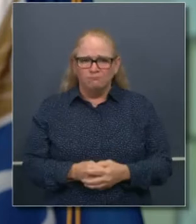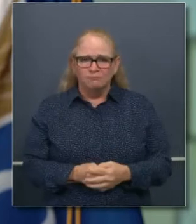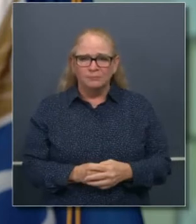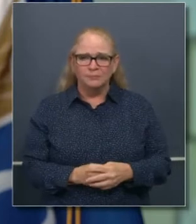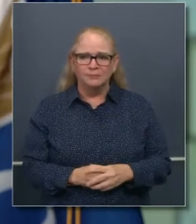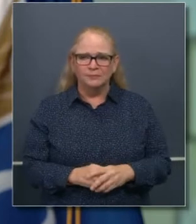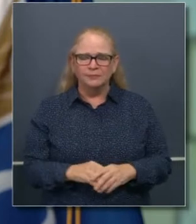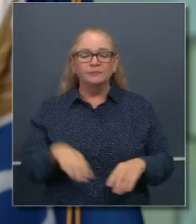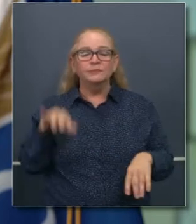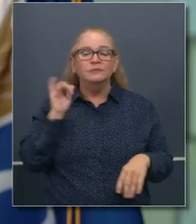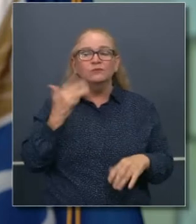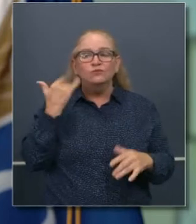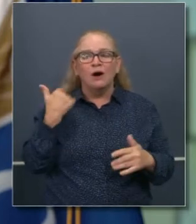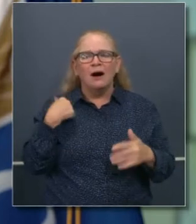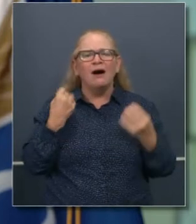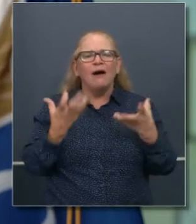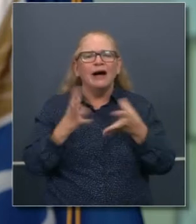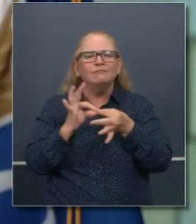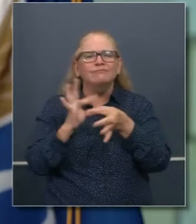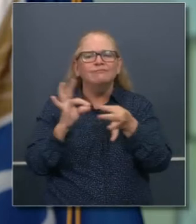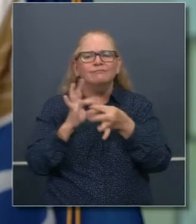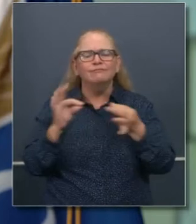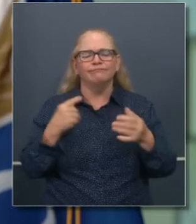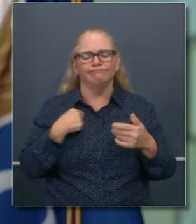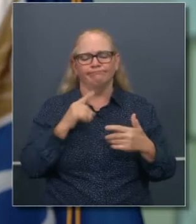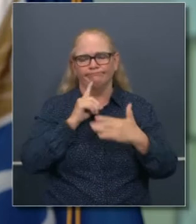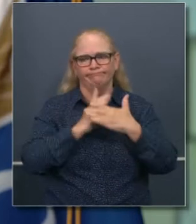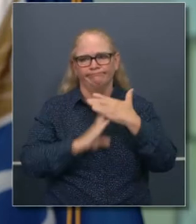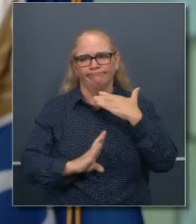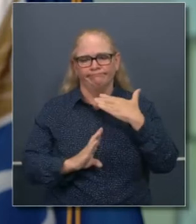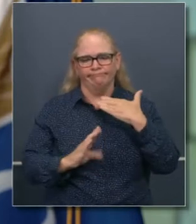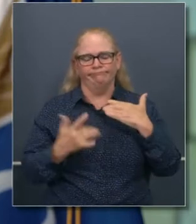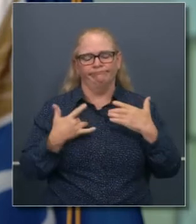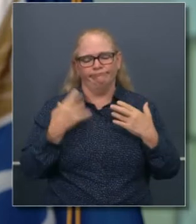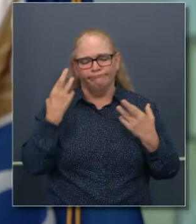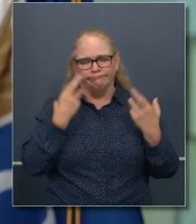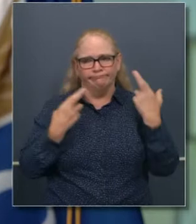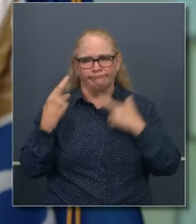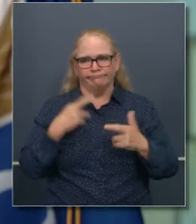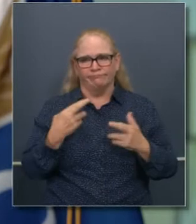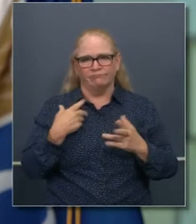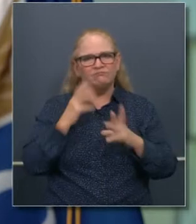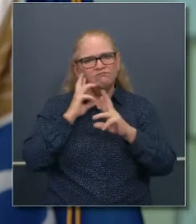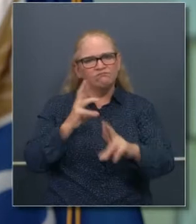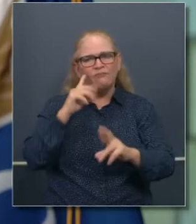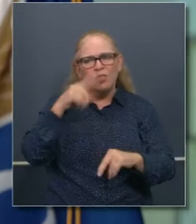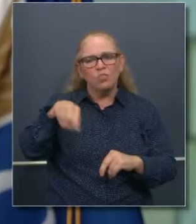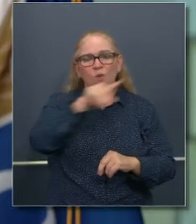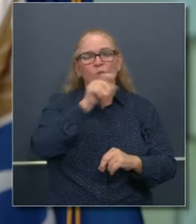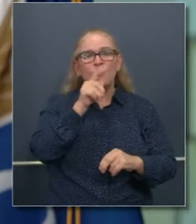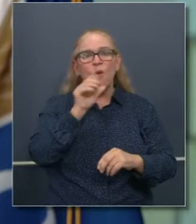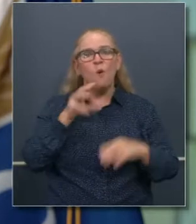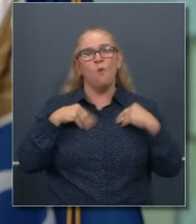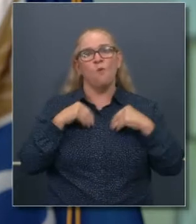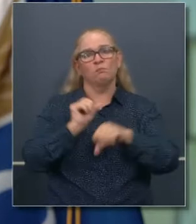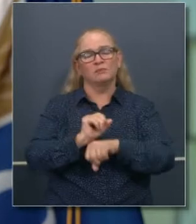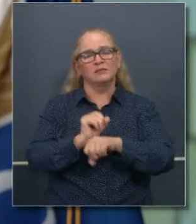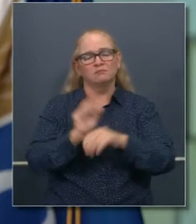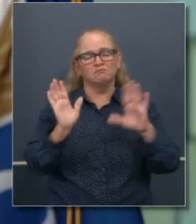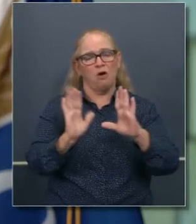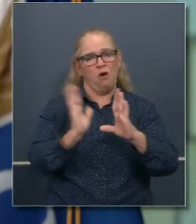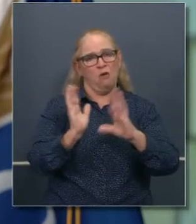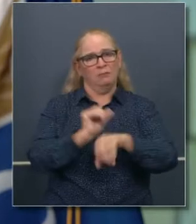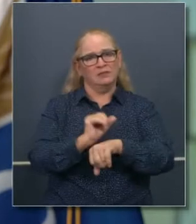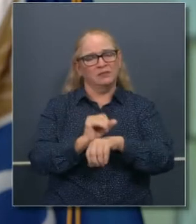presentarles a ustedes mi expresión de respeto y reverencia hacia nuestros empresarios de pequeña industria,